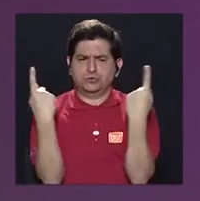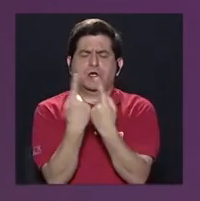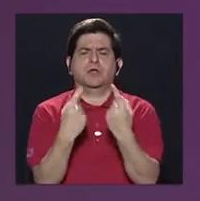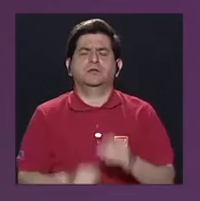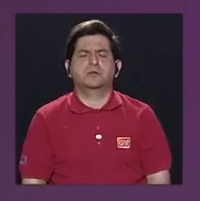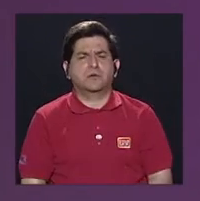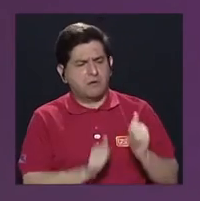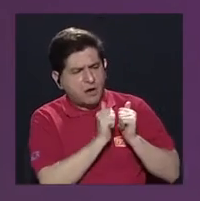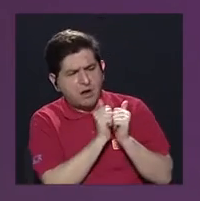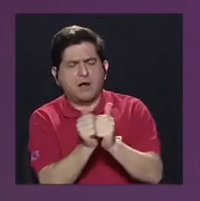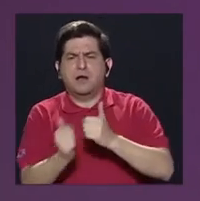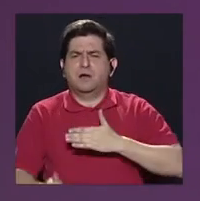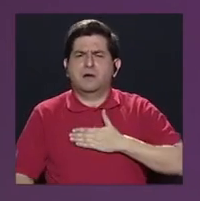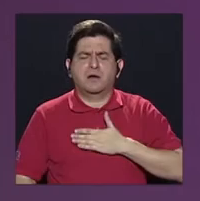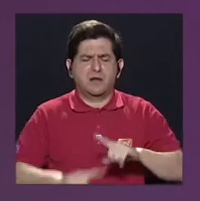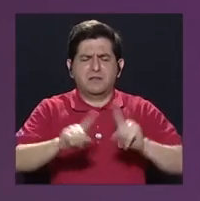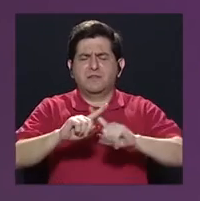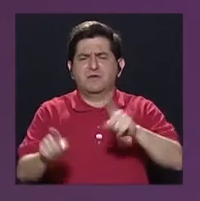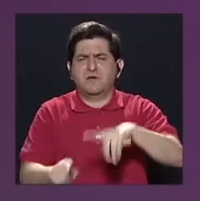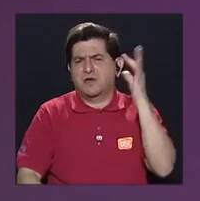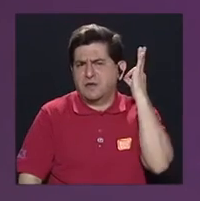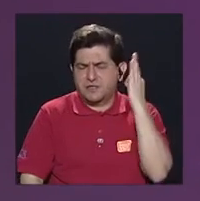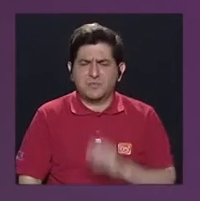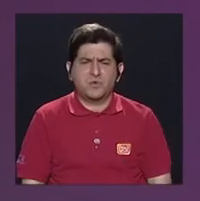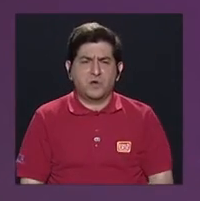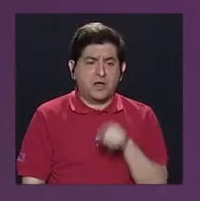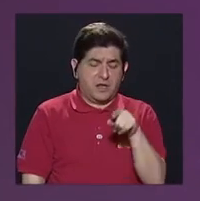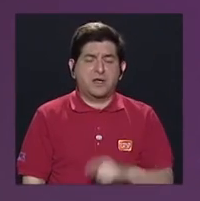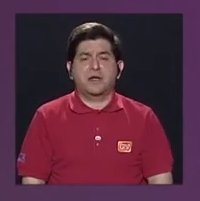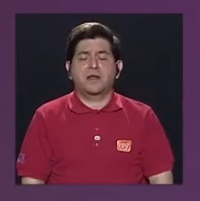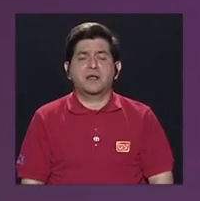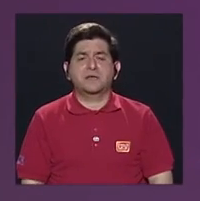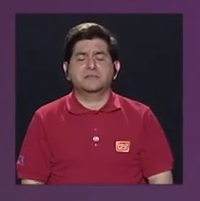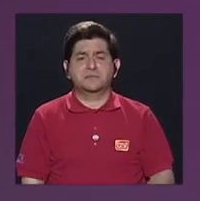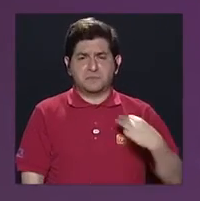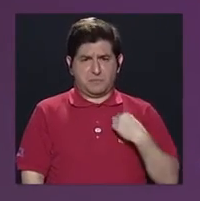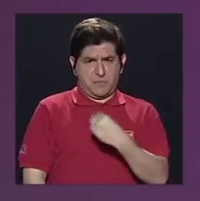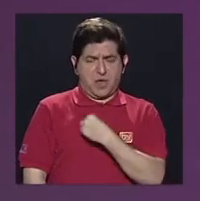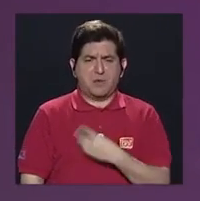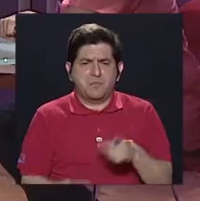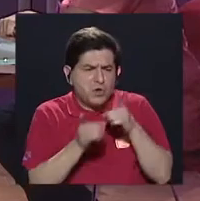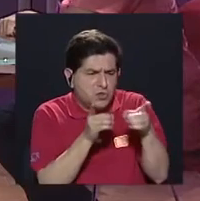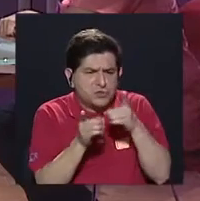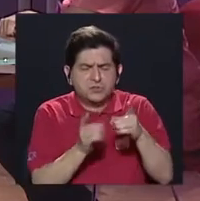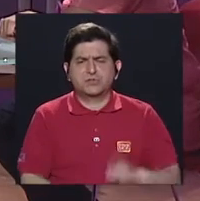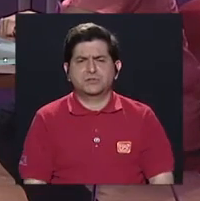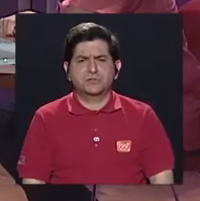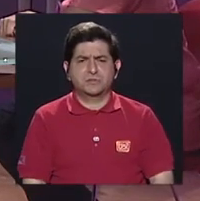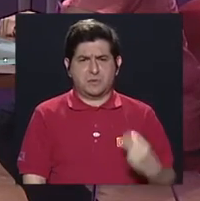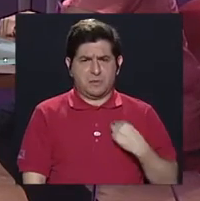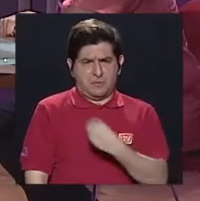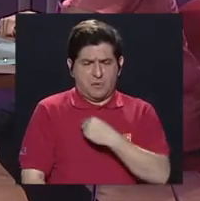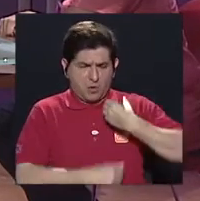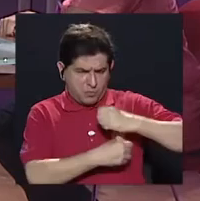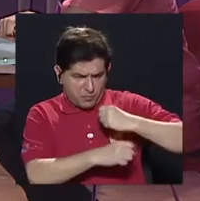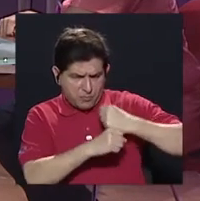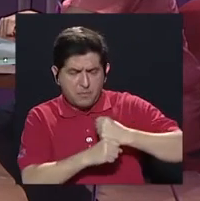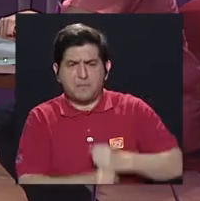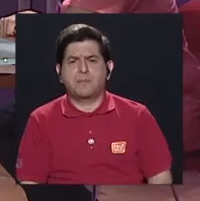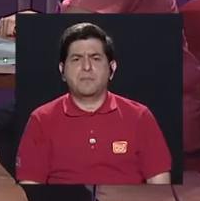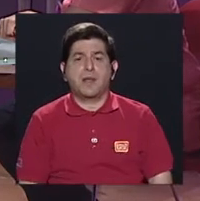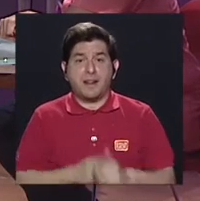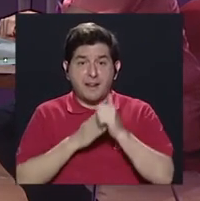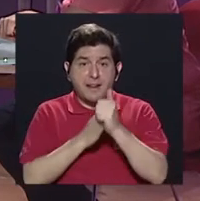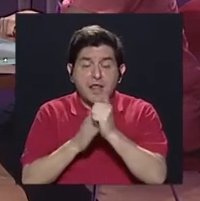Me acompañan muchas mujeres dentro de las papletas, tanto en el Consejo Distrito, en la regiduría, personas